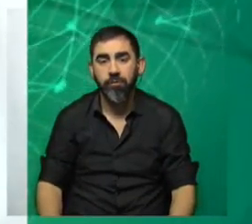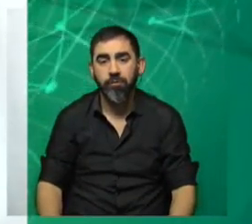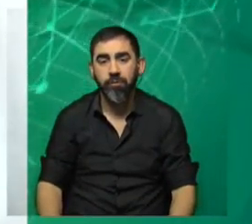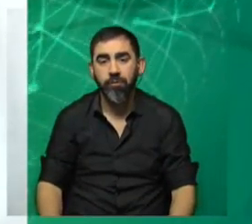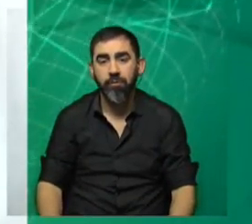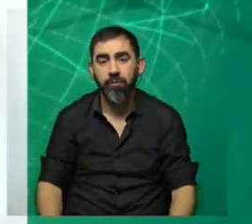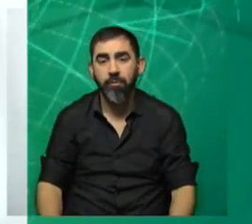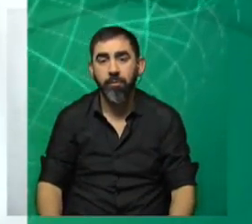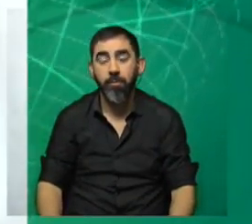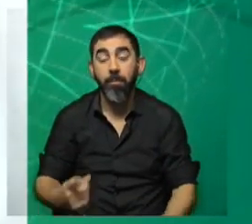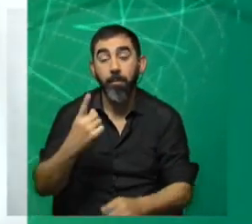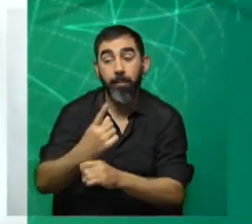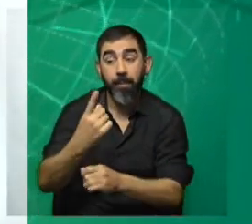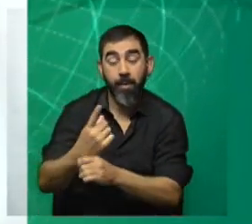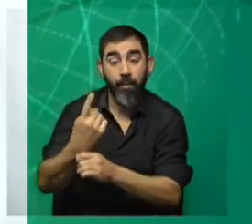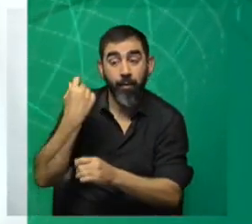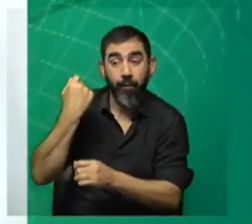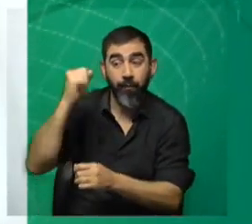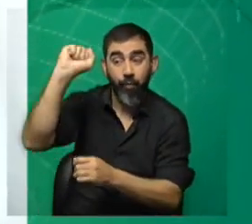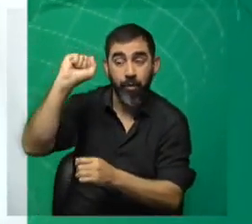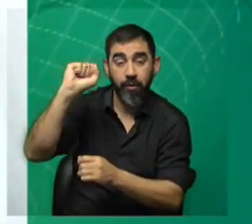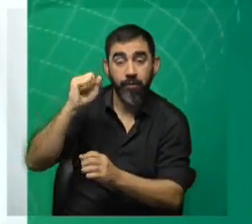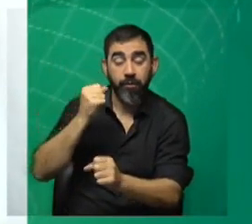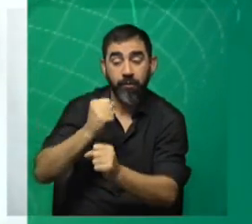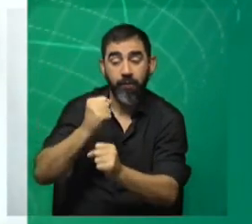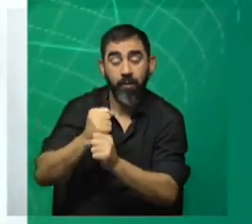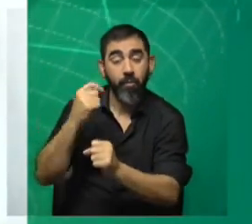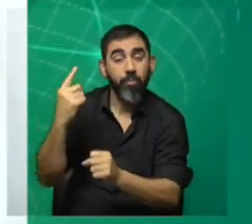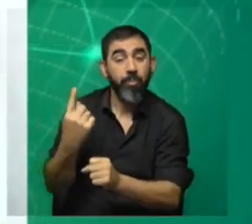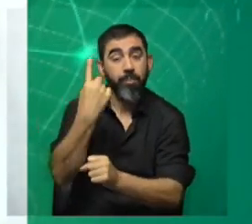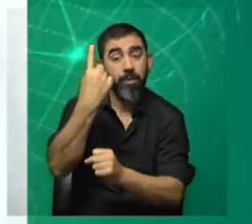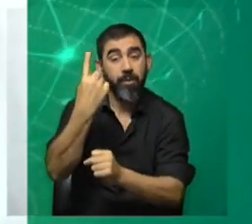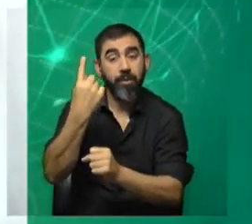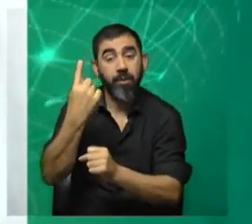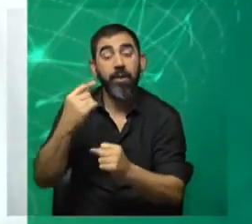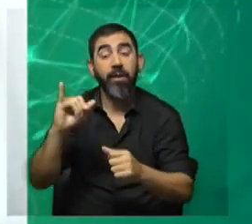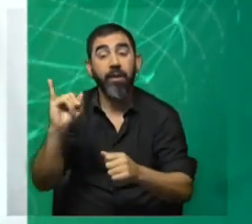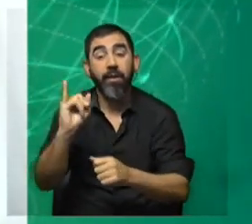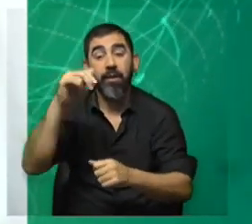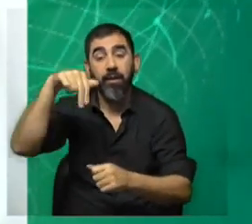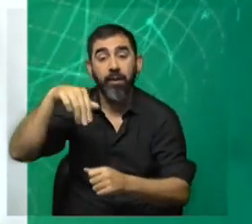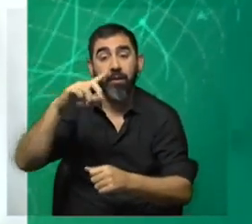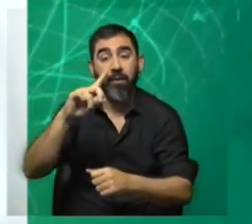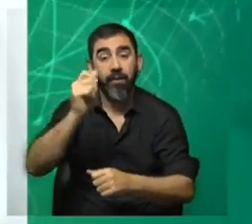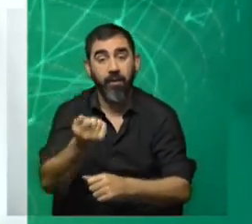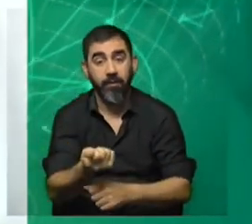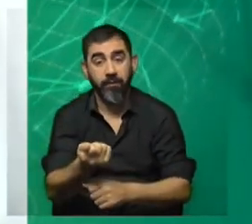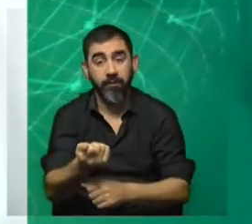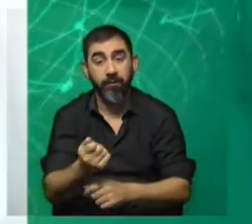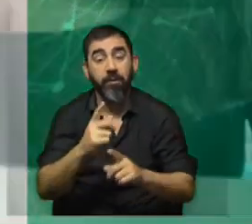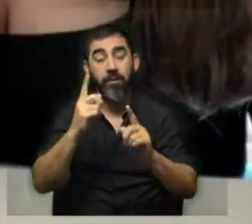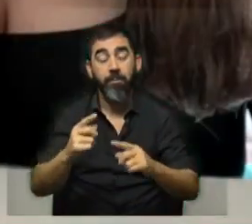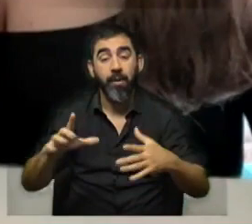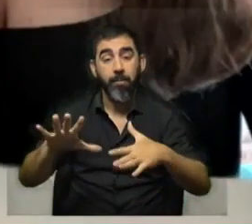que el primero que incumple en sus tareas principales es el Instituto de Alimentación y es el